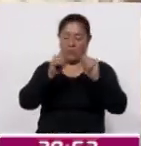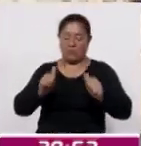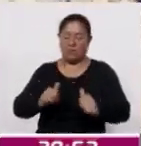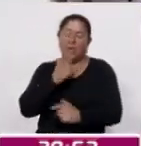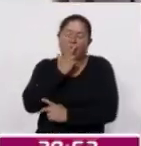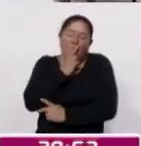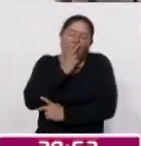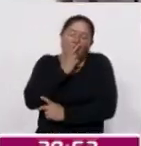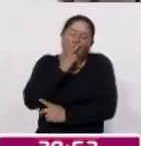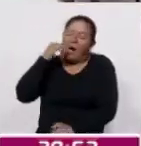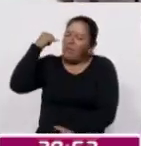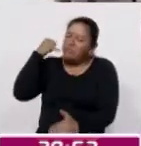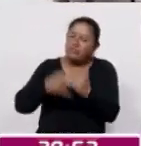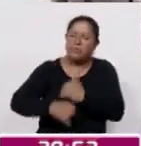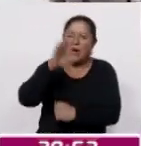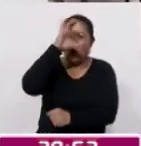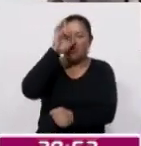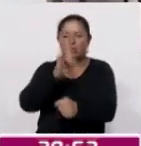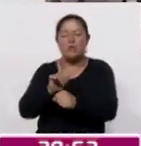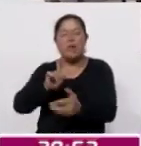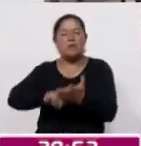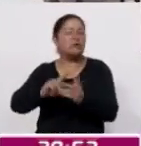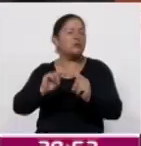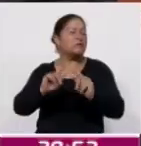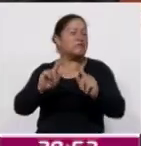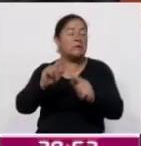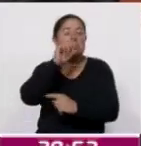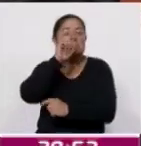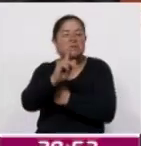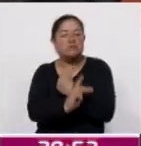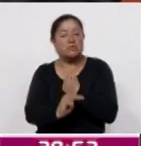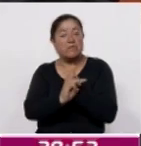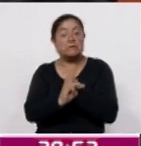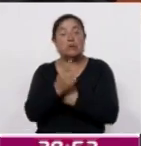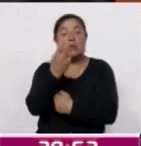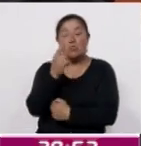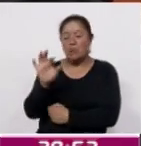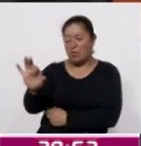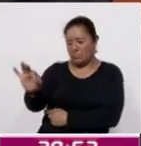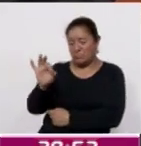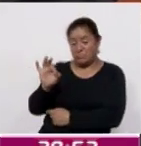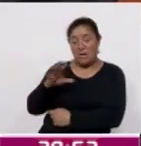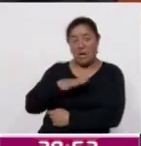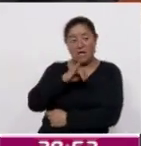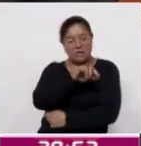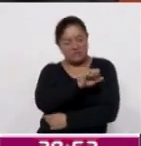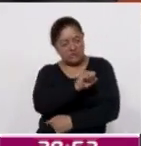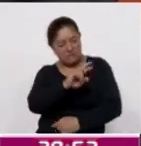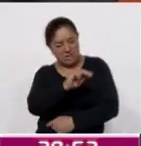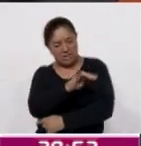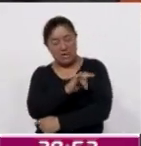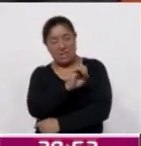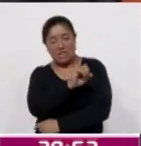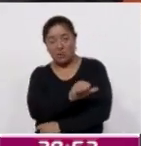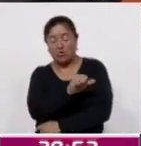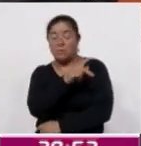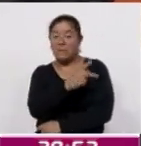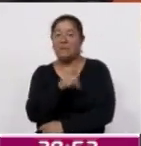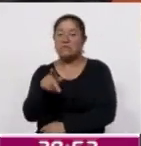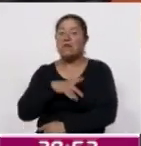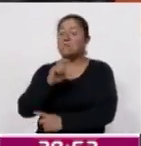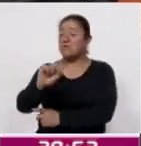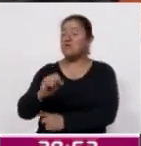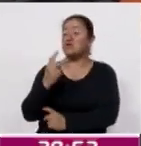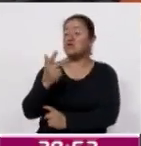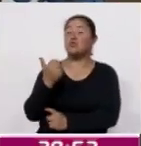profundamente arraigada a la cultura del Estado y el país. Uno de los galardonados fue Israel Antonio Pérez, quien con tan solo